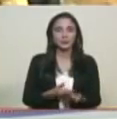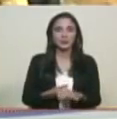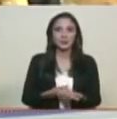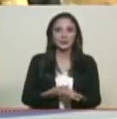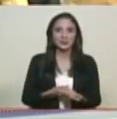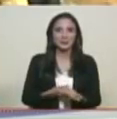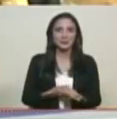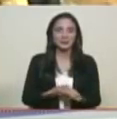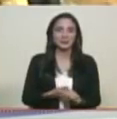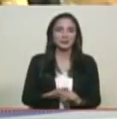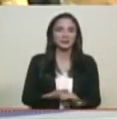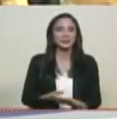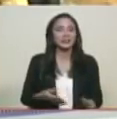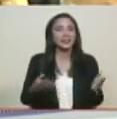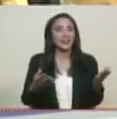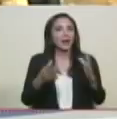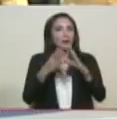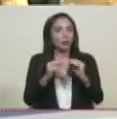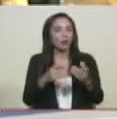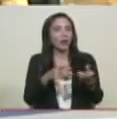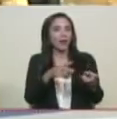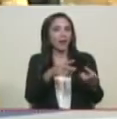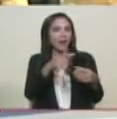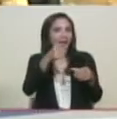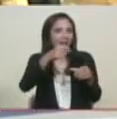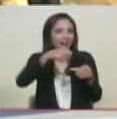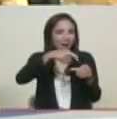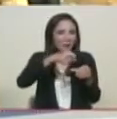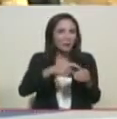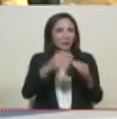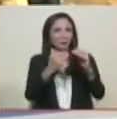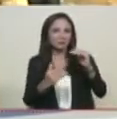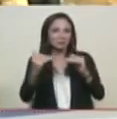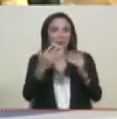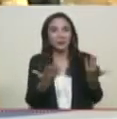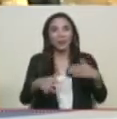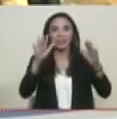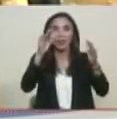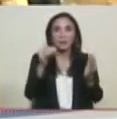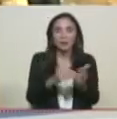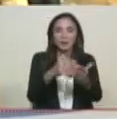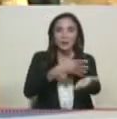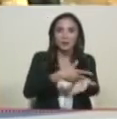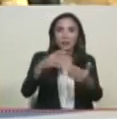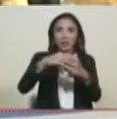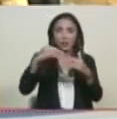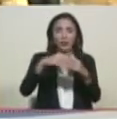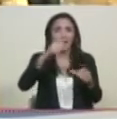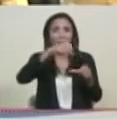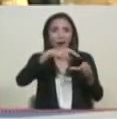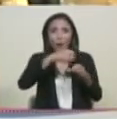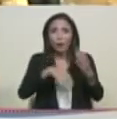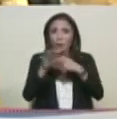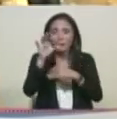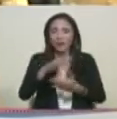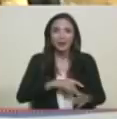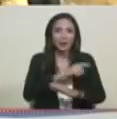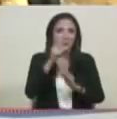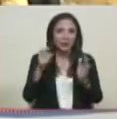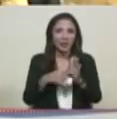Y esto nos va a permitir ahorros por encima de los 10 mil millones de dólares para el país,